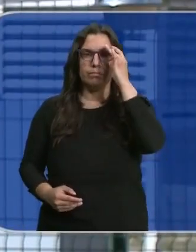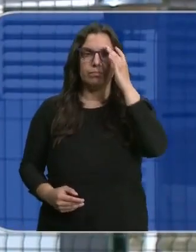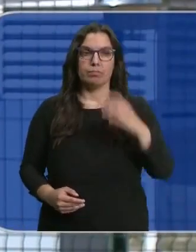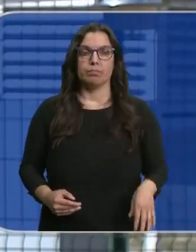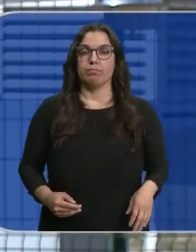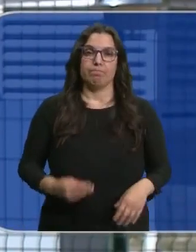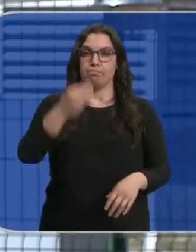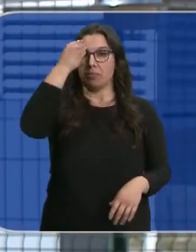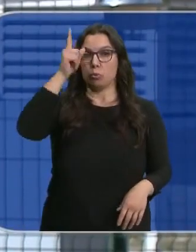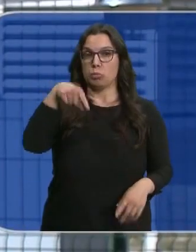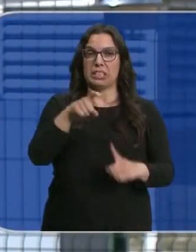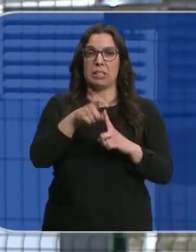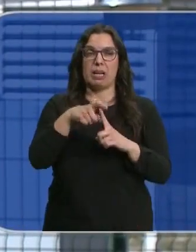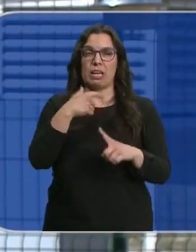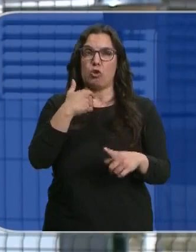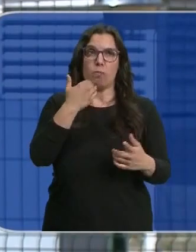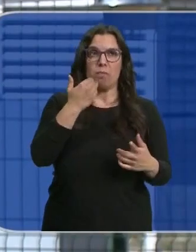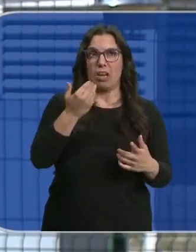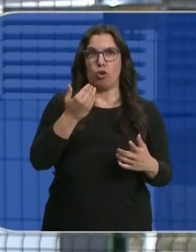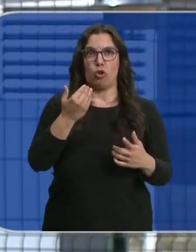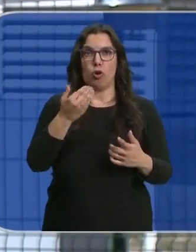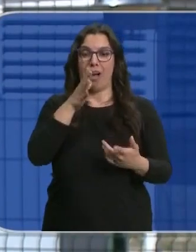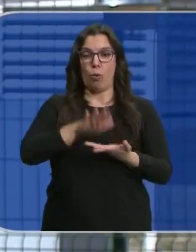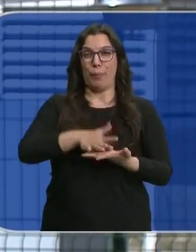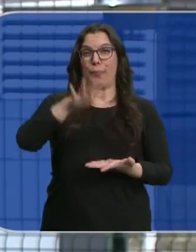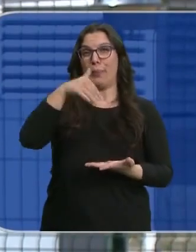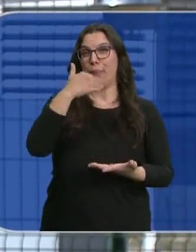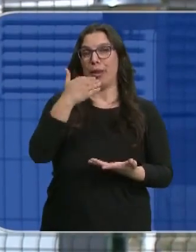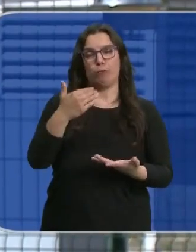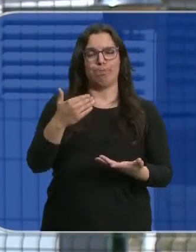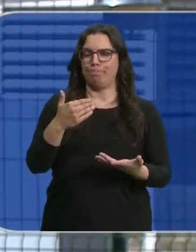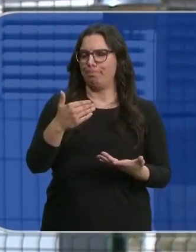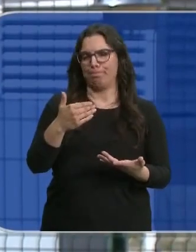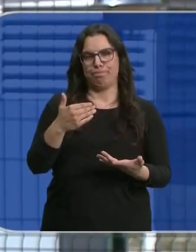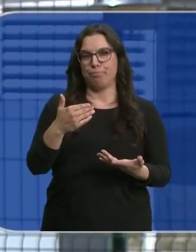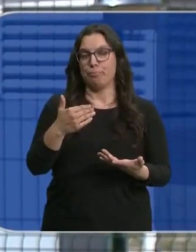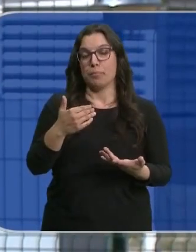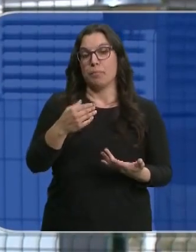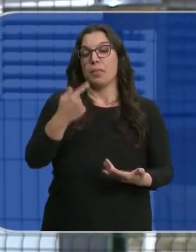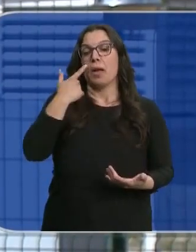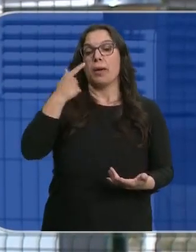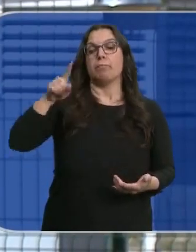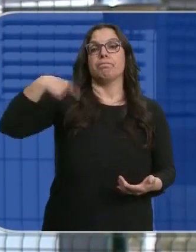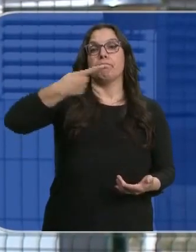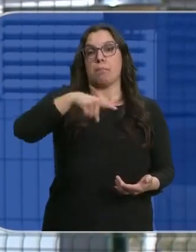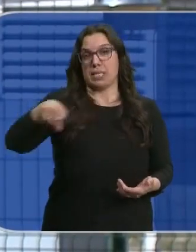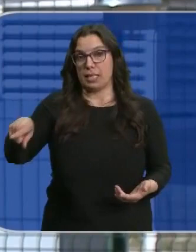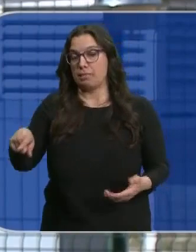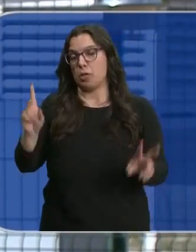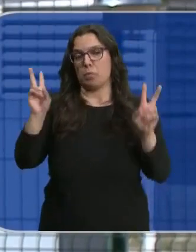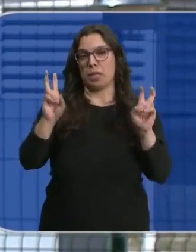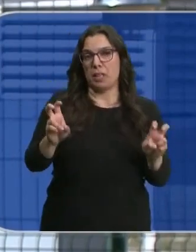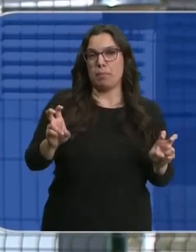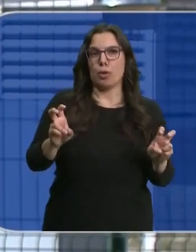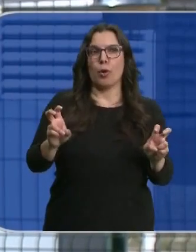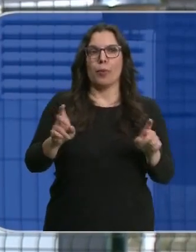No esperamos que durante el mes de mayo se pueda recuperar ese déficit. Ya veremos qué ocurre en los meses siguientes. En principio no hay